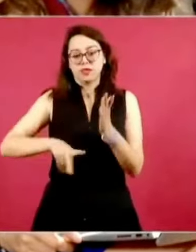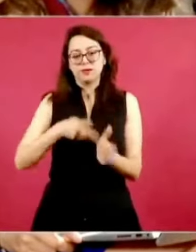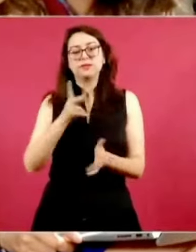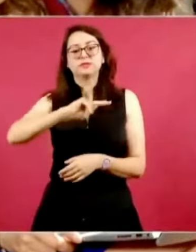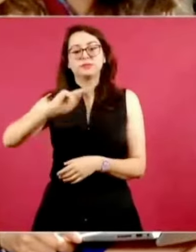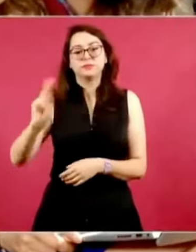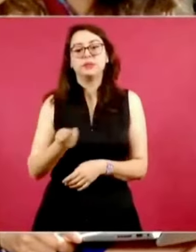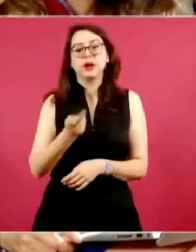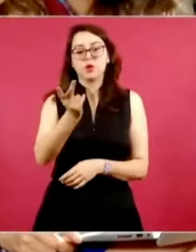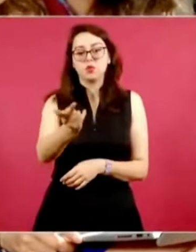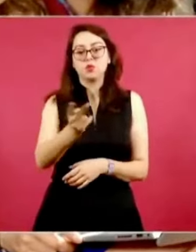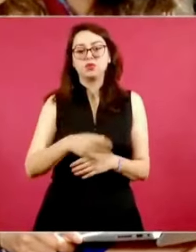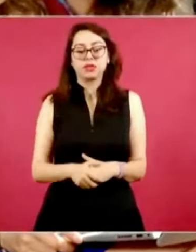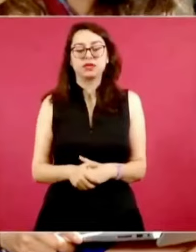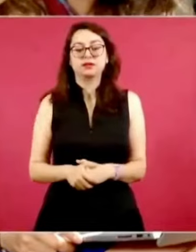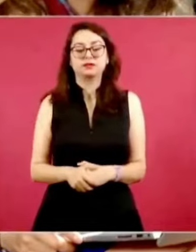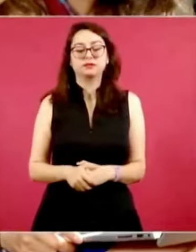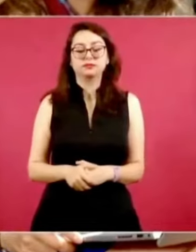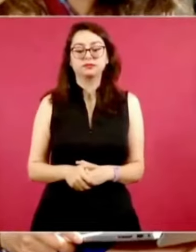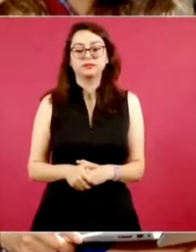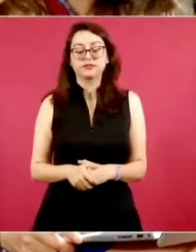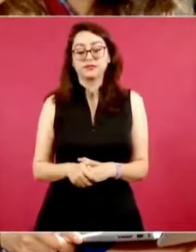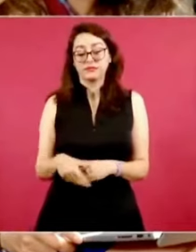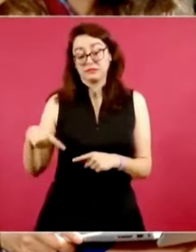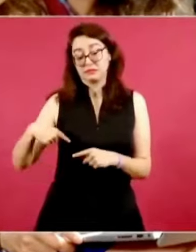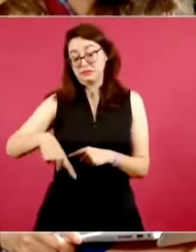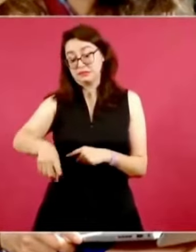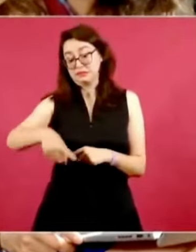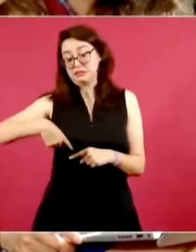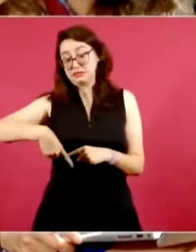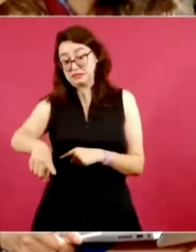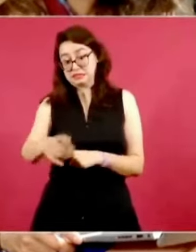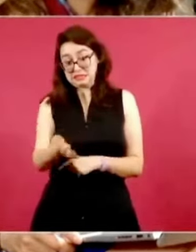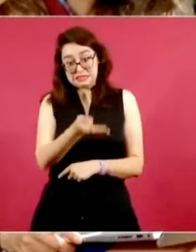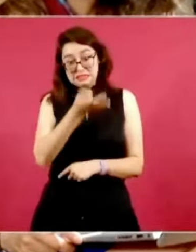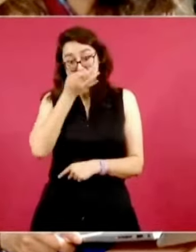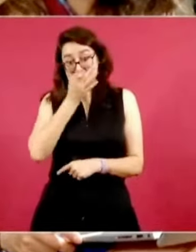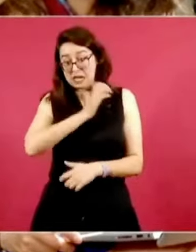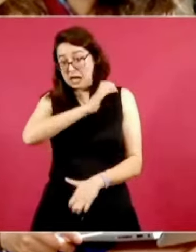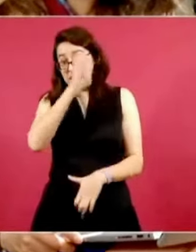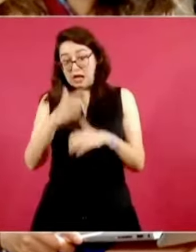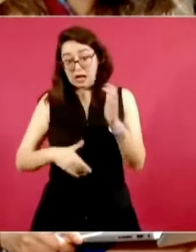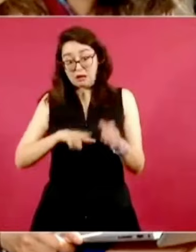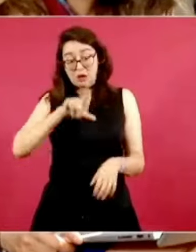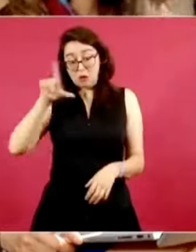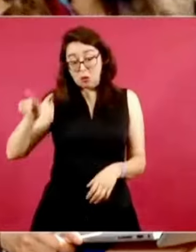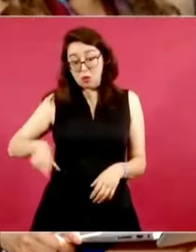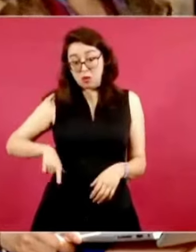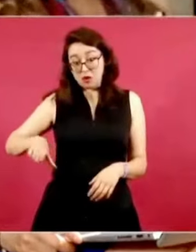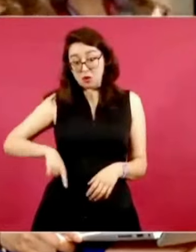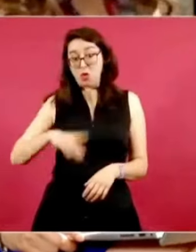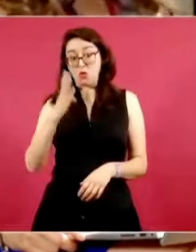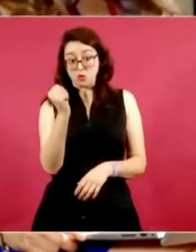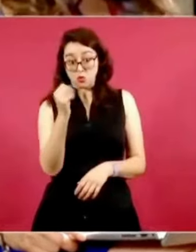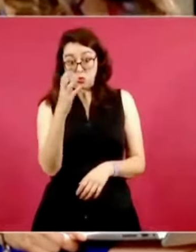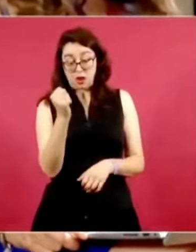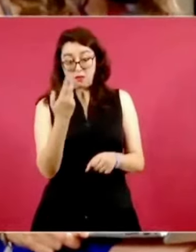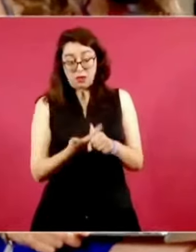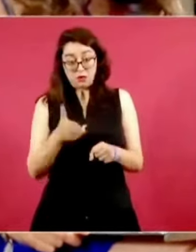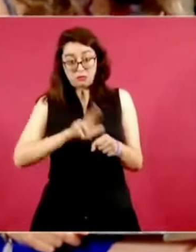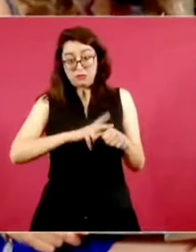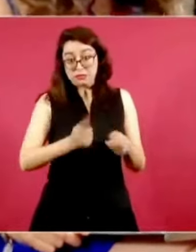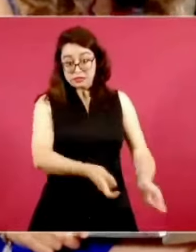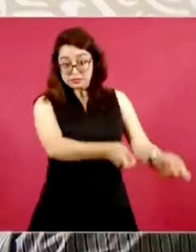plantean que antes de terminar el sexenio puedan quedar listos todos en su totalidad los nueve que dejaron